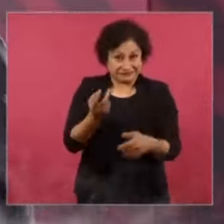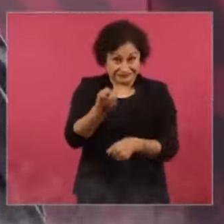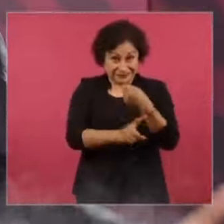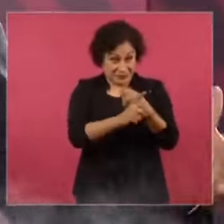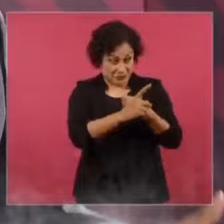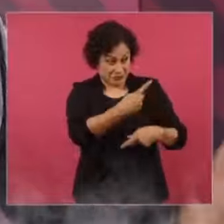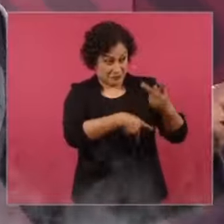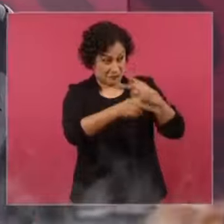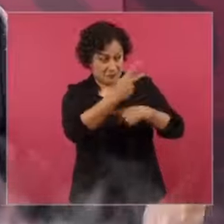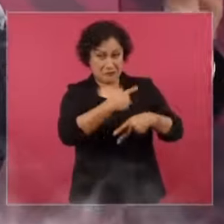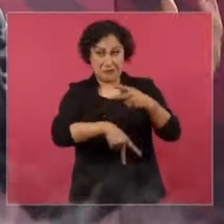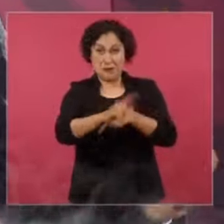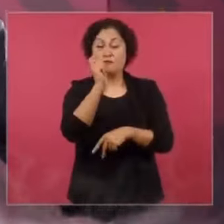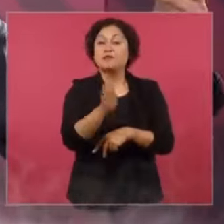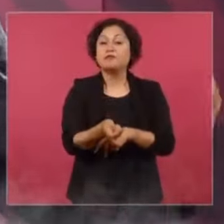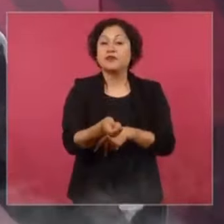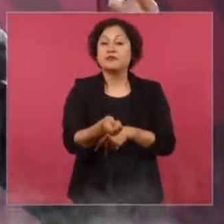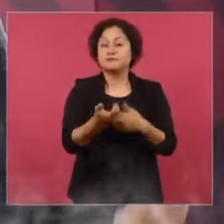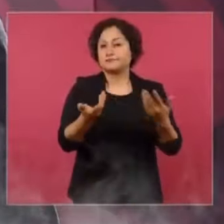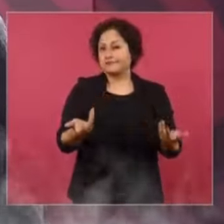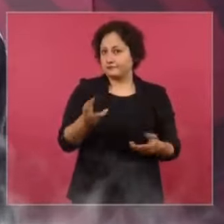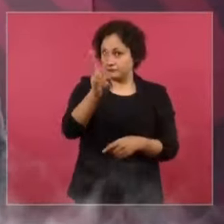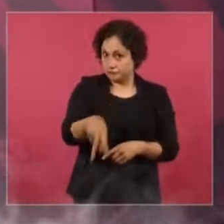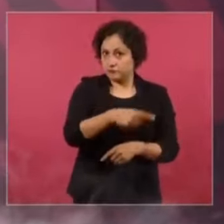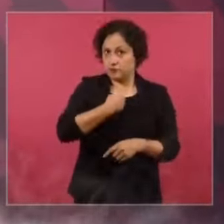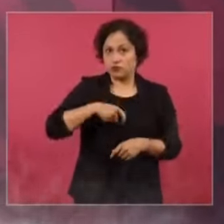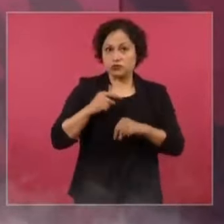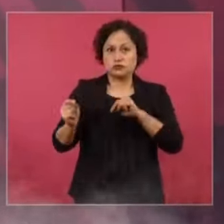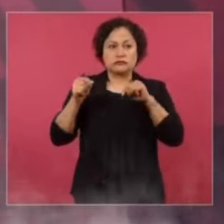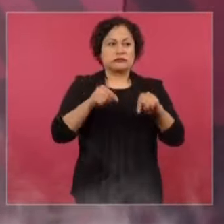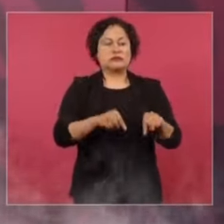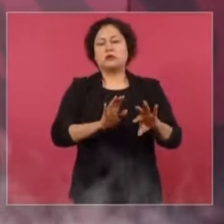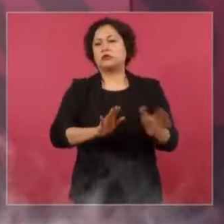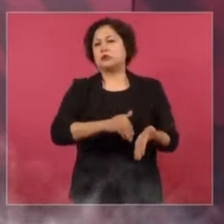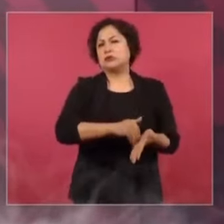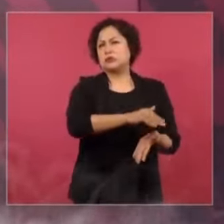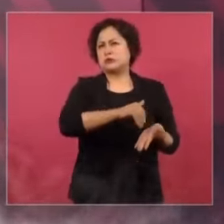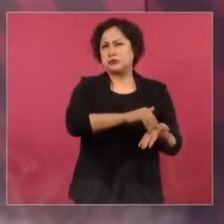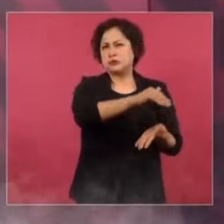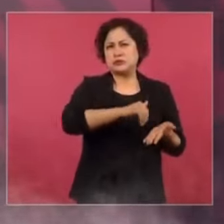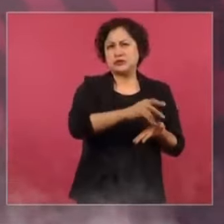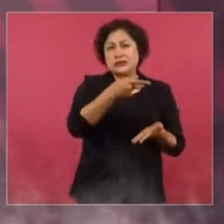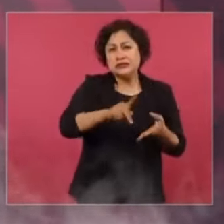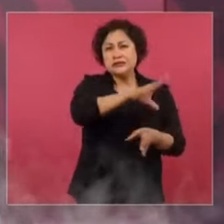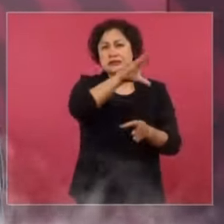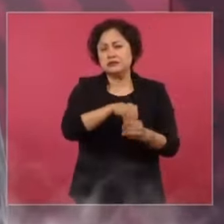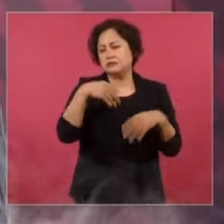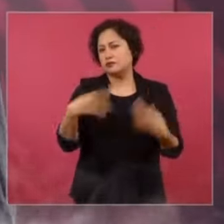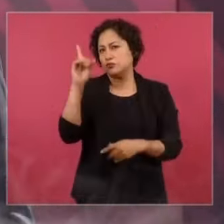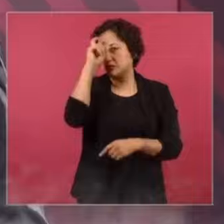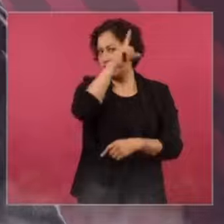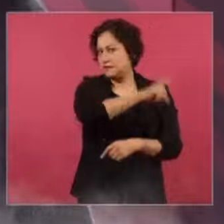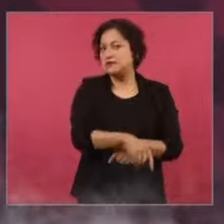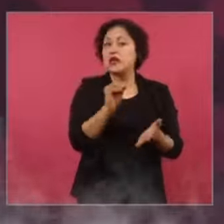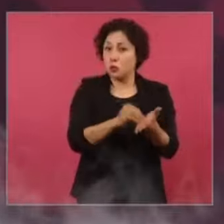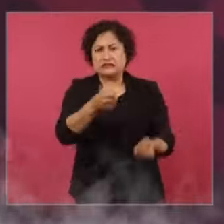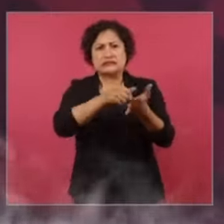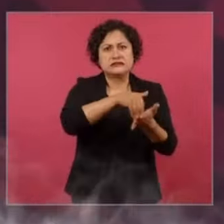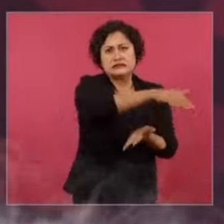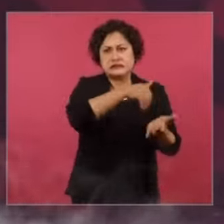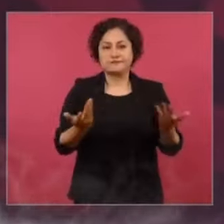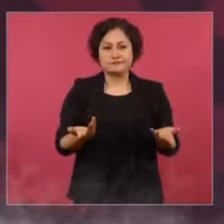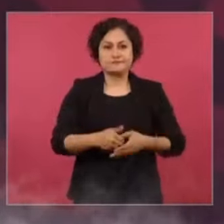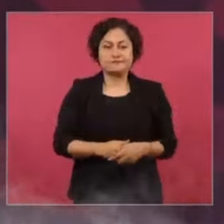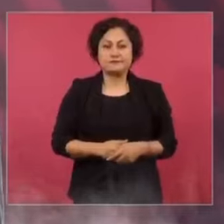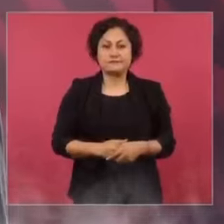pues que aunque nos hemos aplicado a fondo, todavía falta. Pero ahí está la esencia